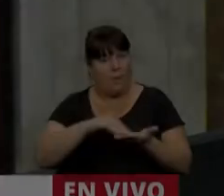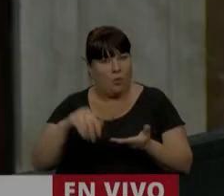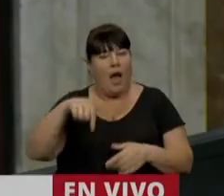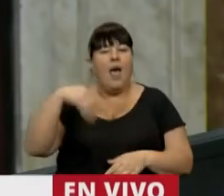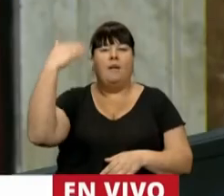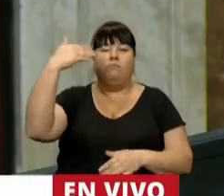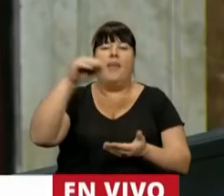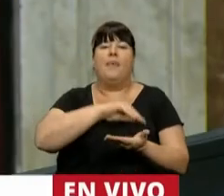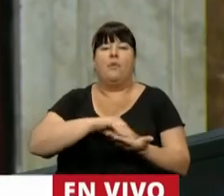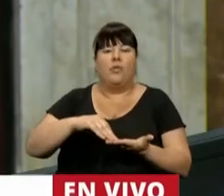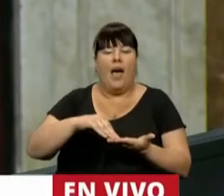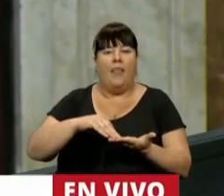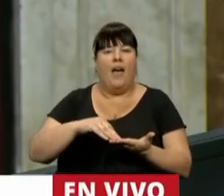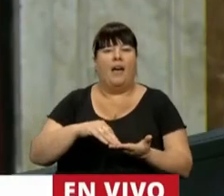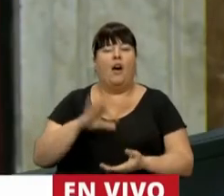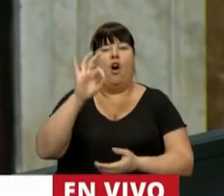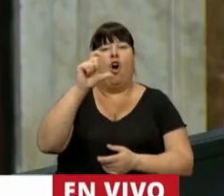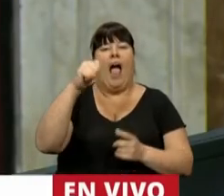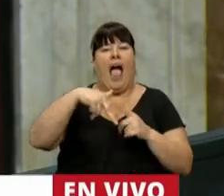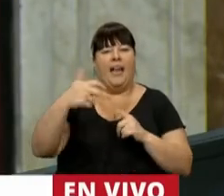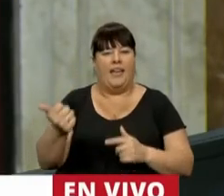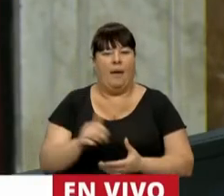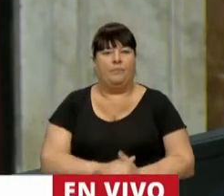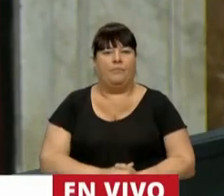...en el uso de la palabra la diputada María Graciela Ocaña.